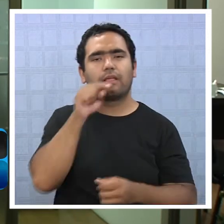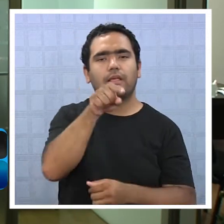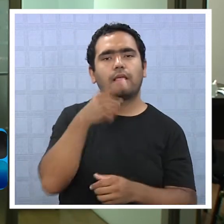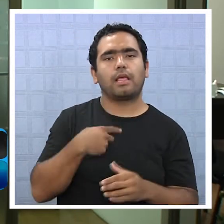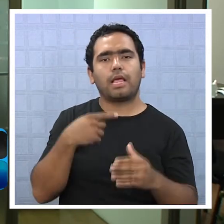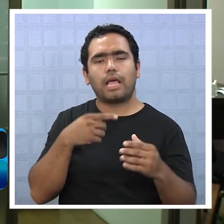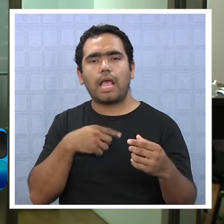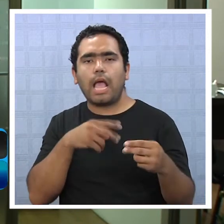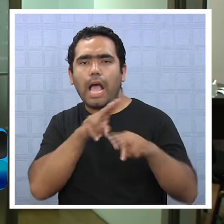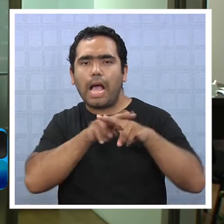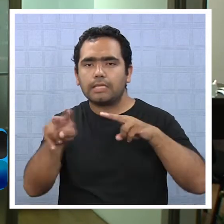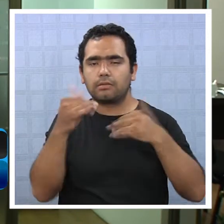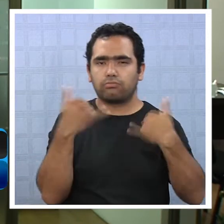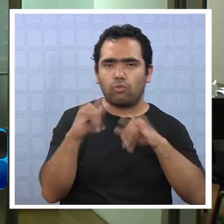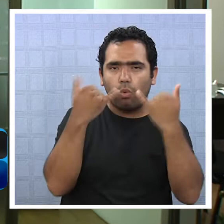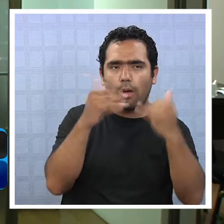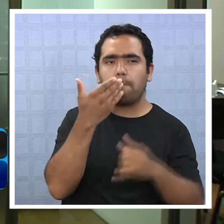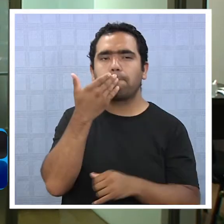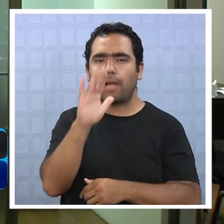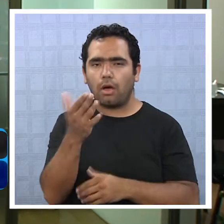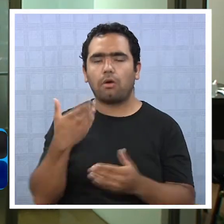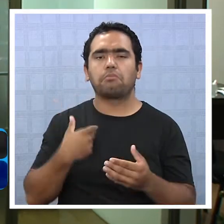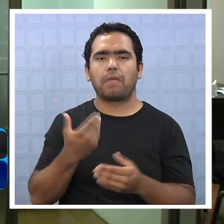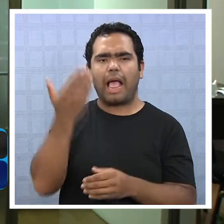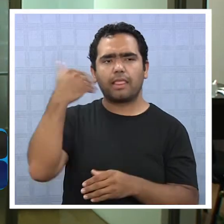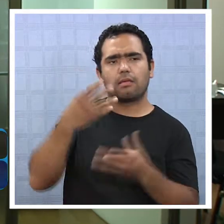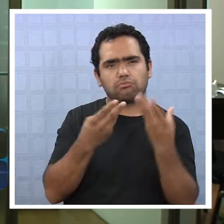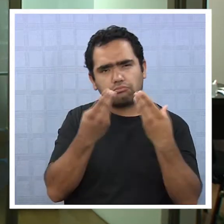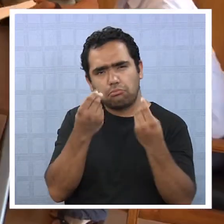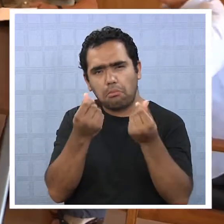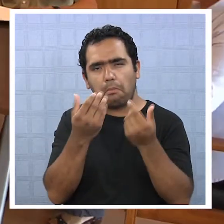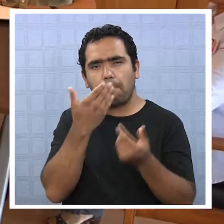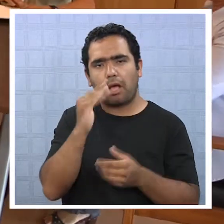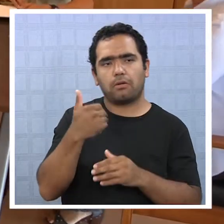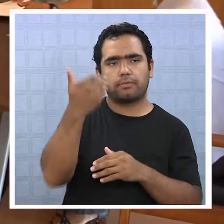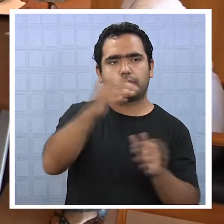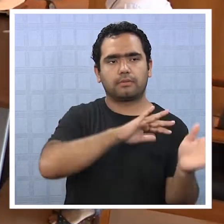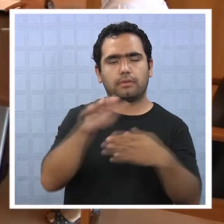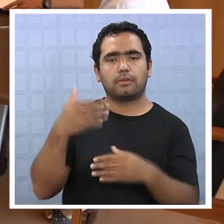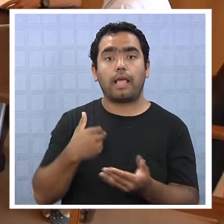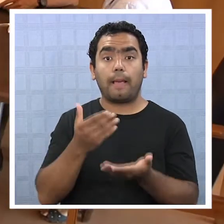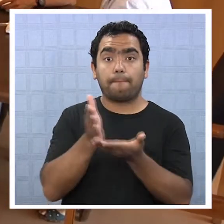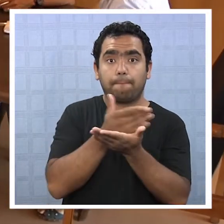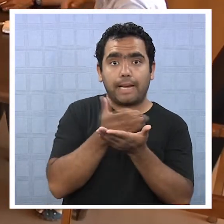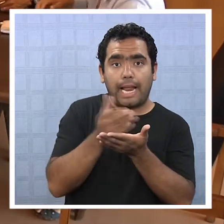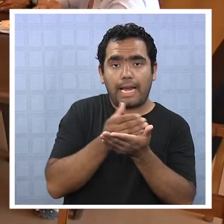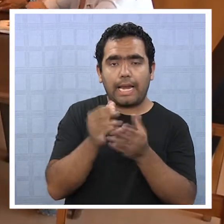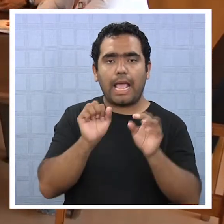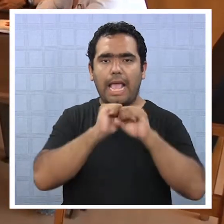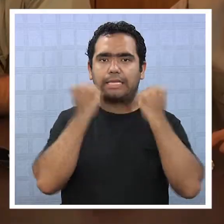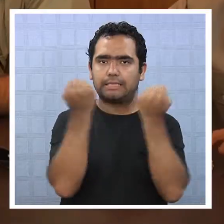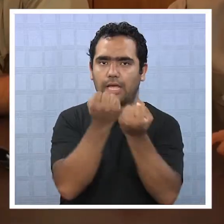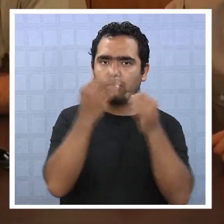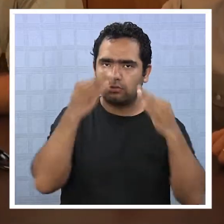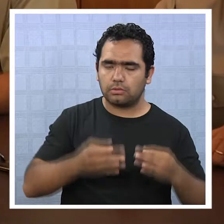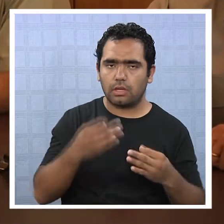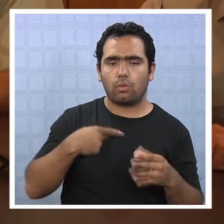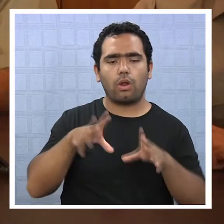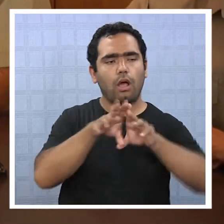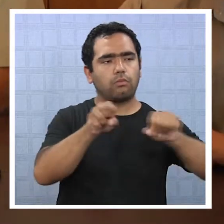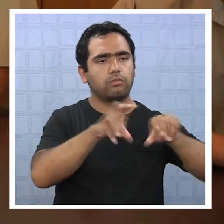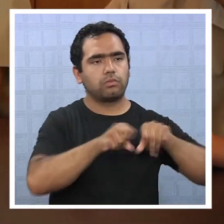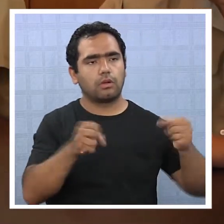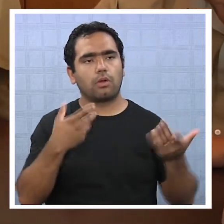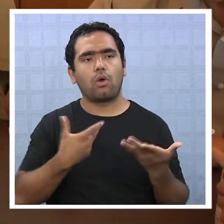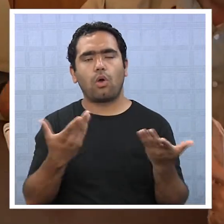un campeonato ojalá igual o mejor que el anterior. Este miércoles las autoridades del Plan Estadio Seguro se reunieron para